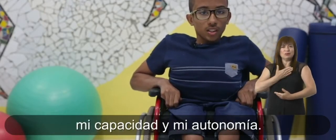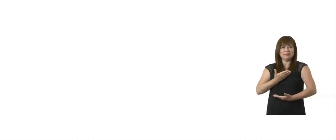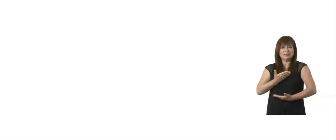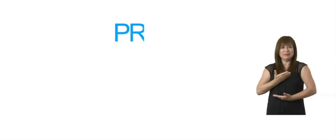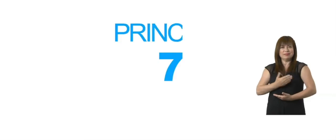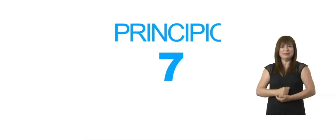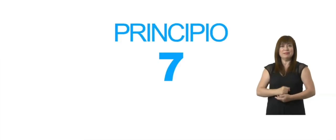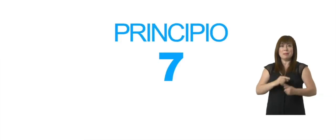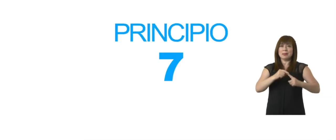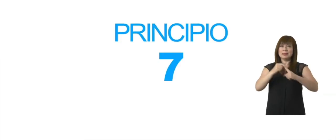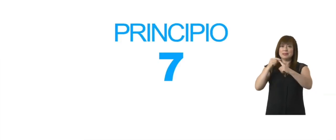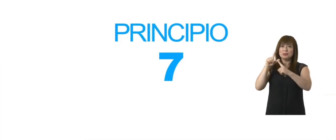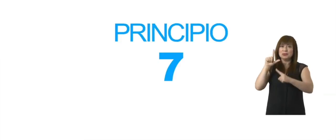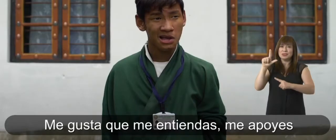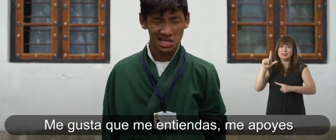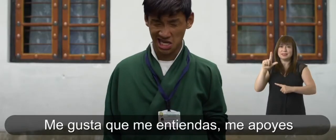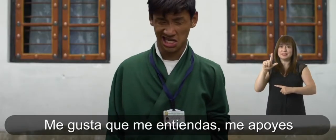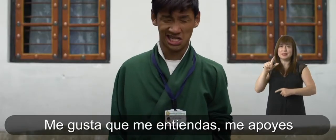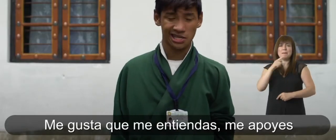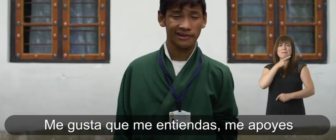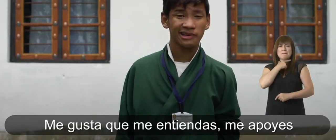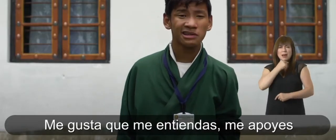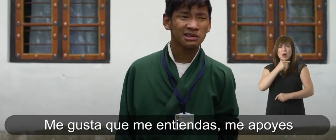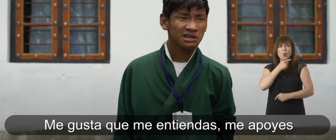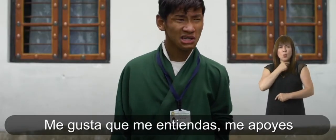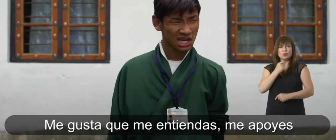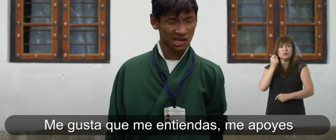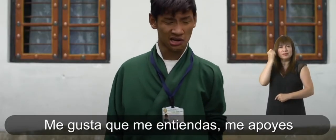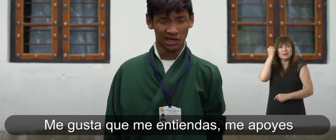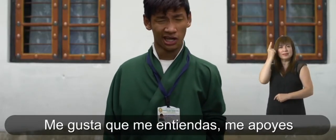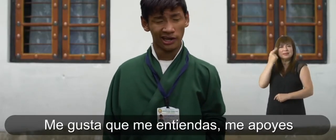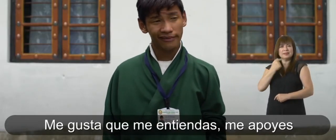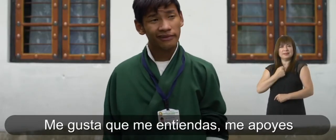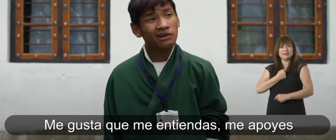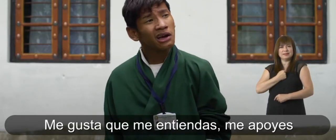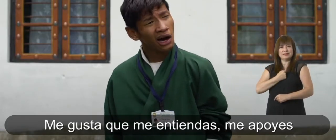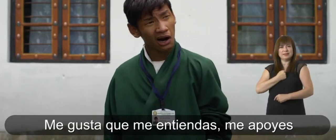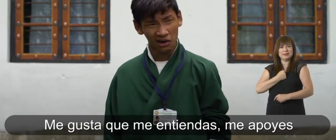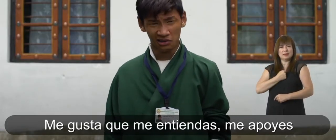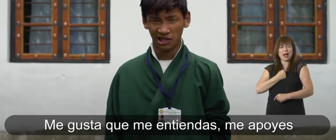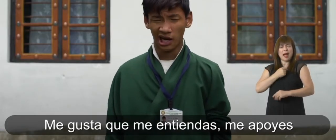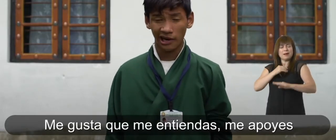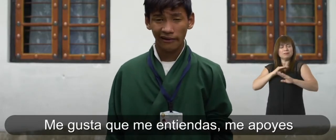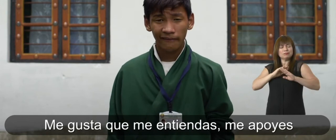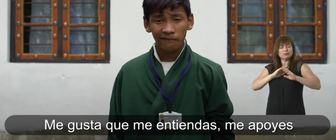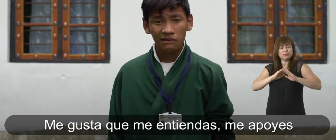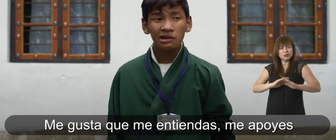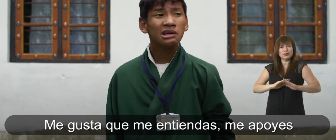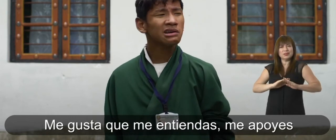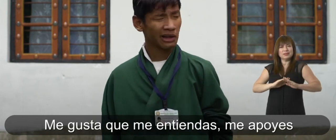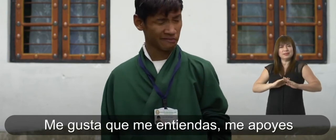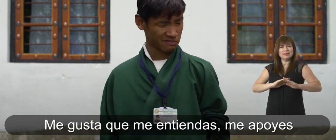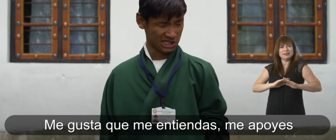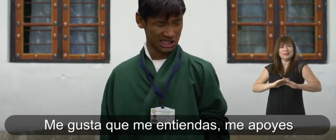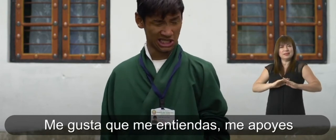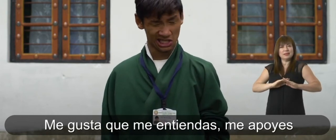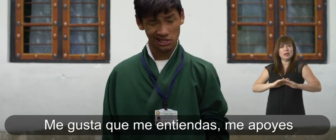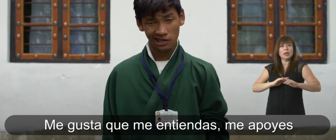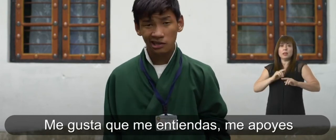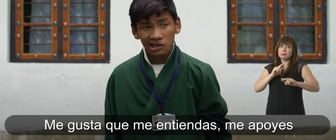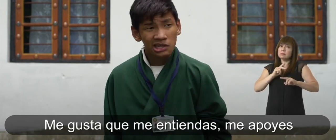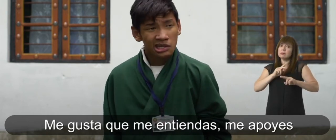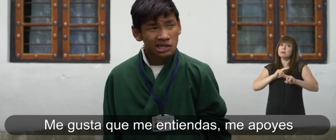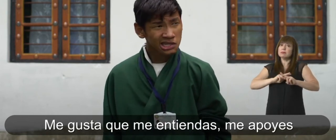autonomía. Principio 7 Me gusta que me entiendas, me